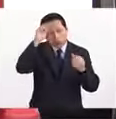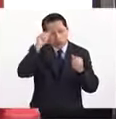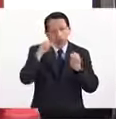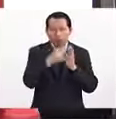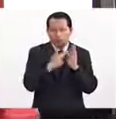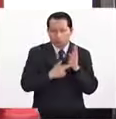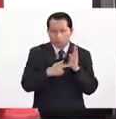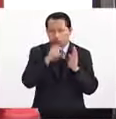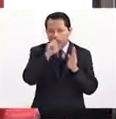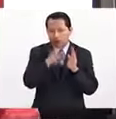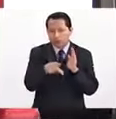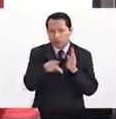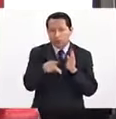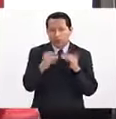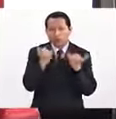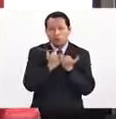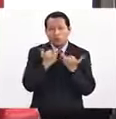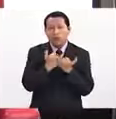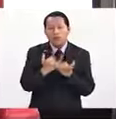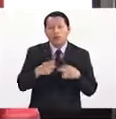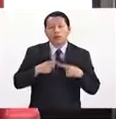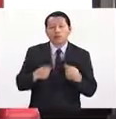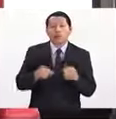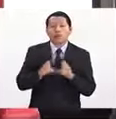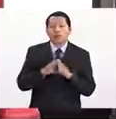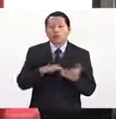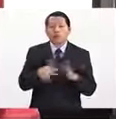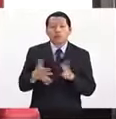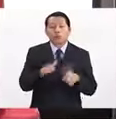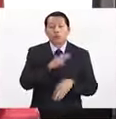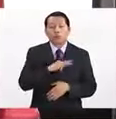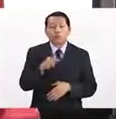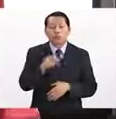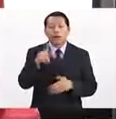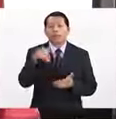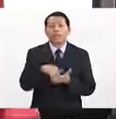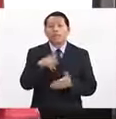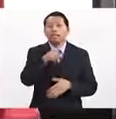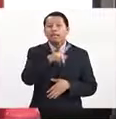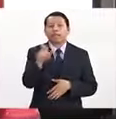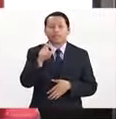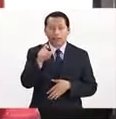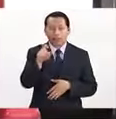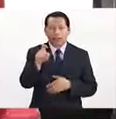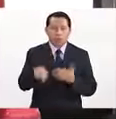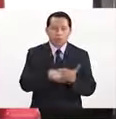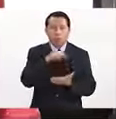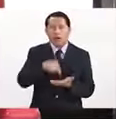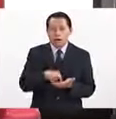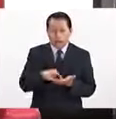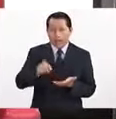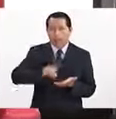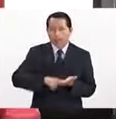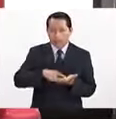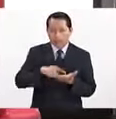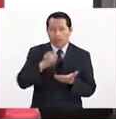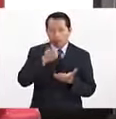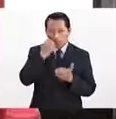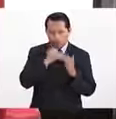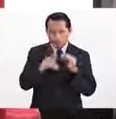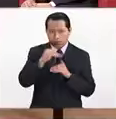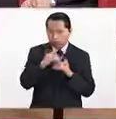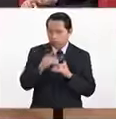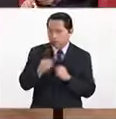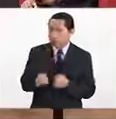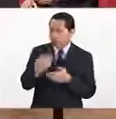normatividad. Bueno, ofrecemos regularmente 1.100 espacios en la Escuela Superior de Economía. ¿Cuál es la